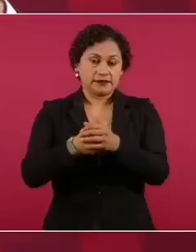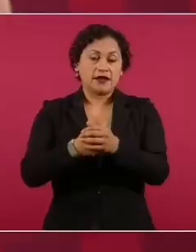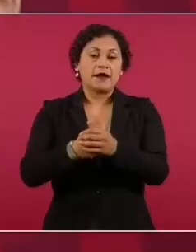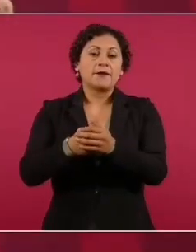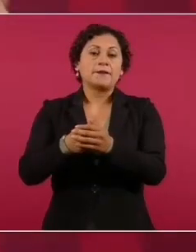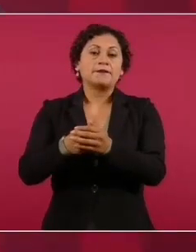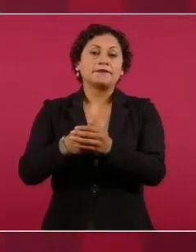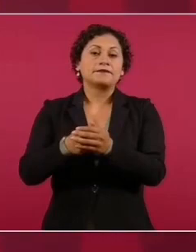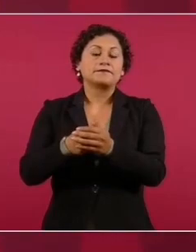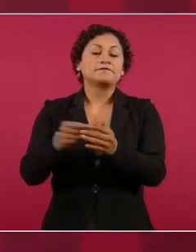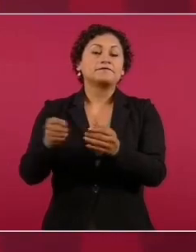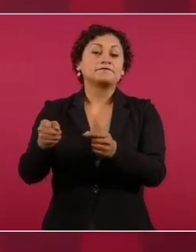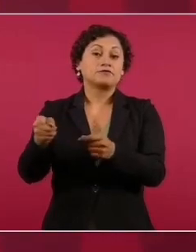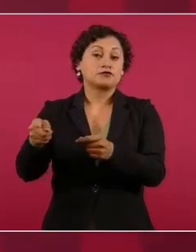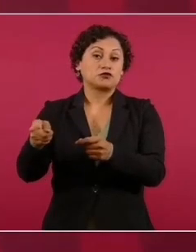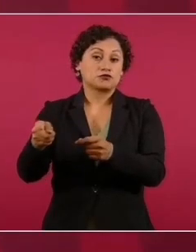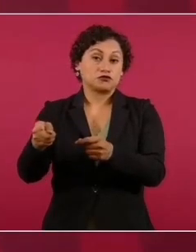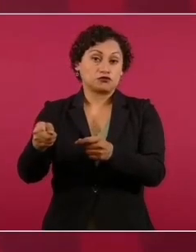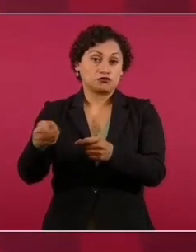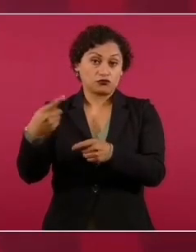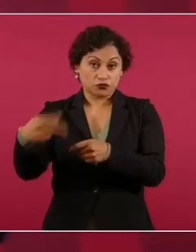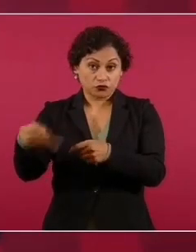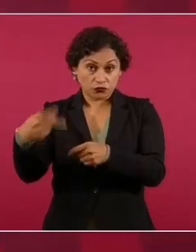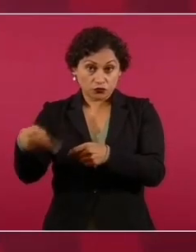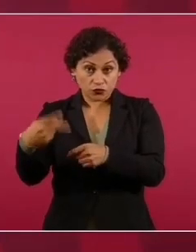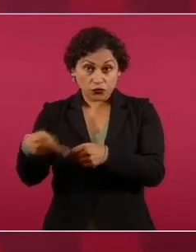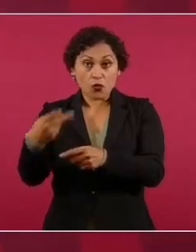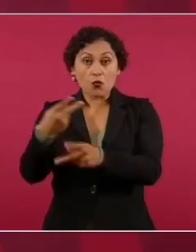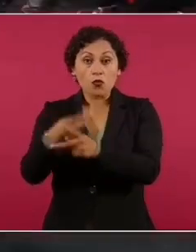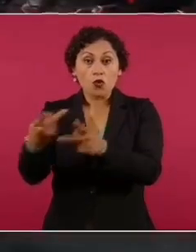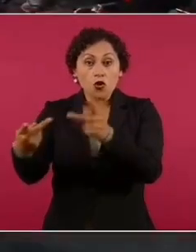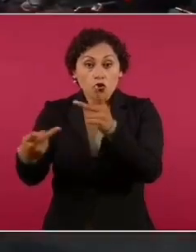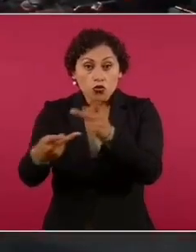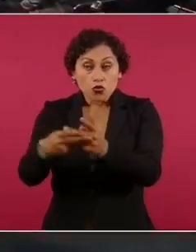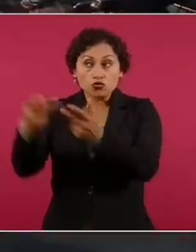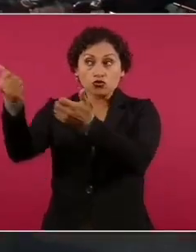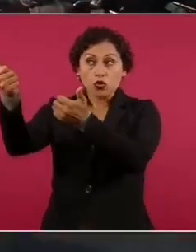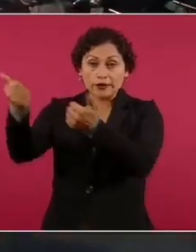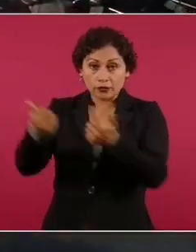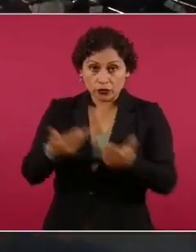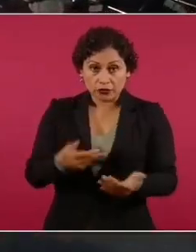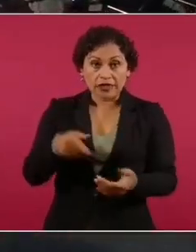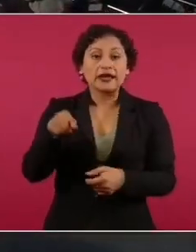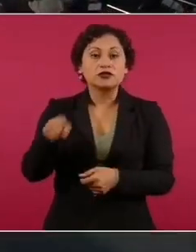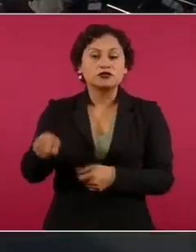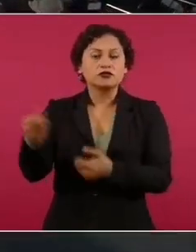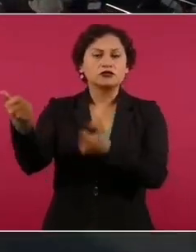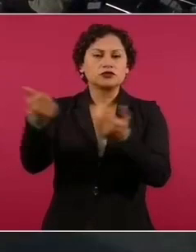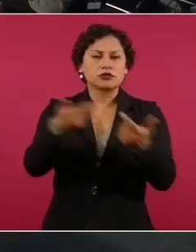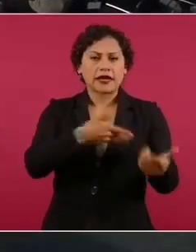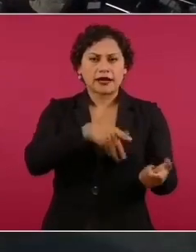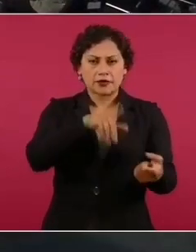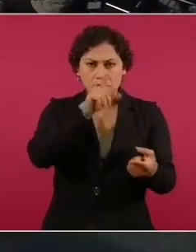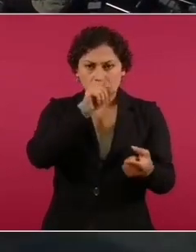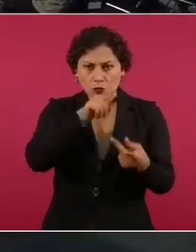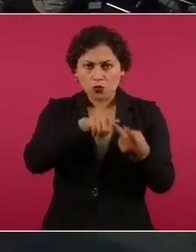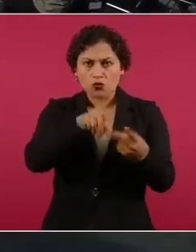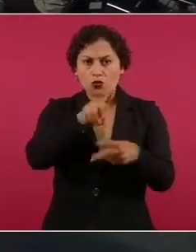y puedes traer pollo, puedes traer huevo, puedes traer carne,